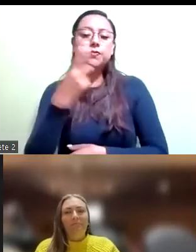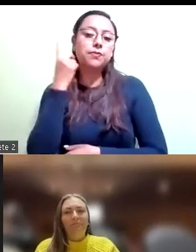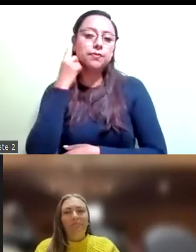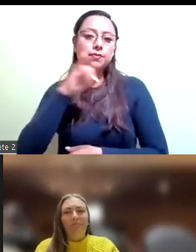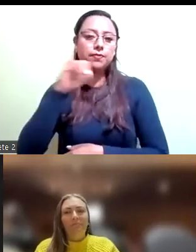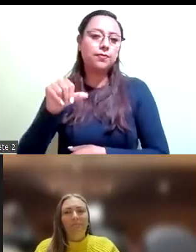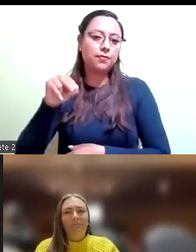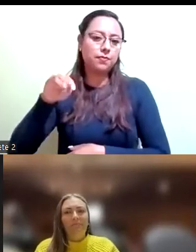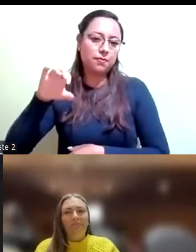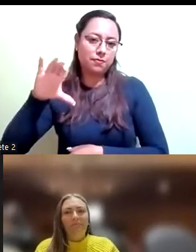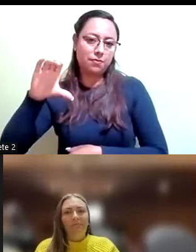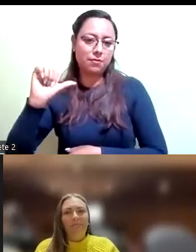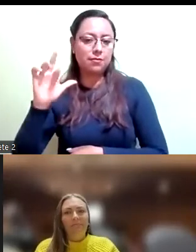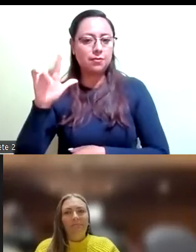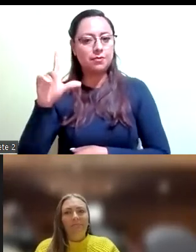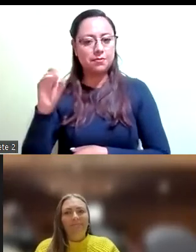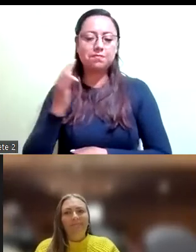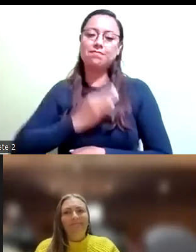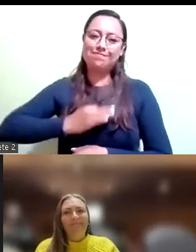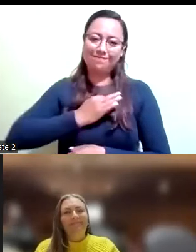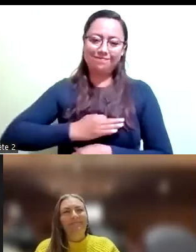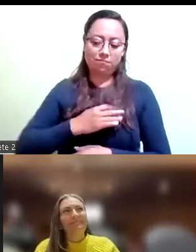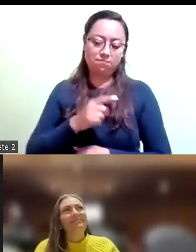Muchas gracias, diputada Elizabeth Mateos.